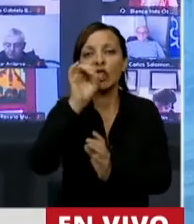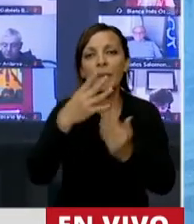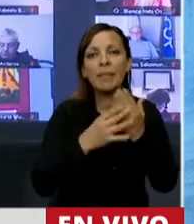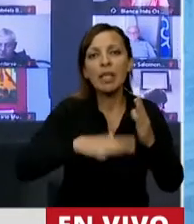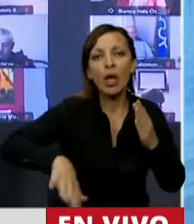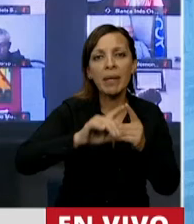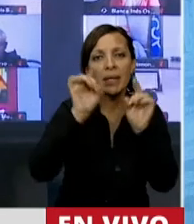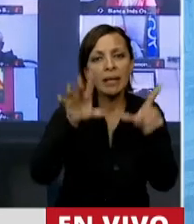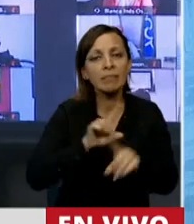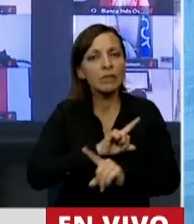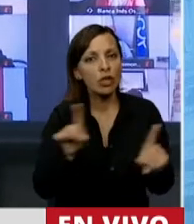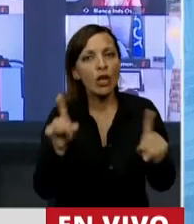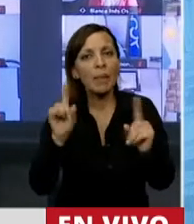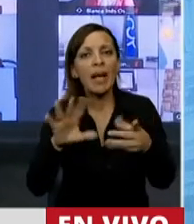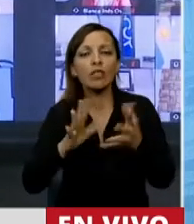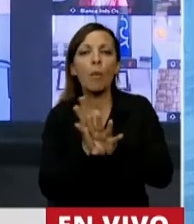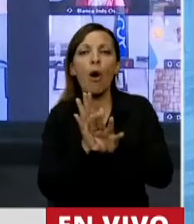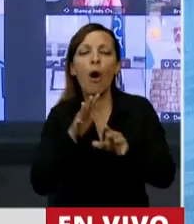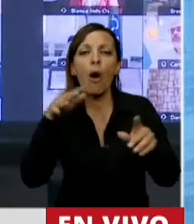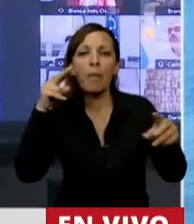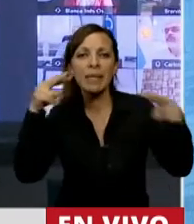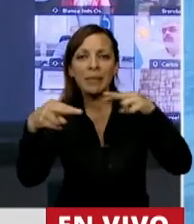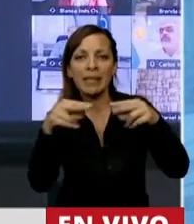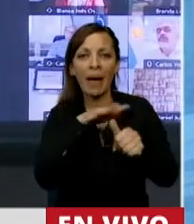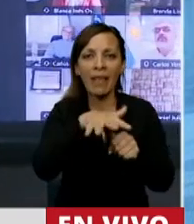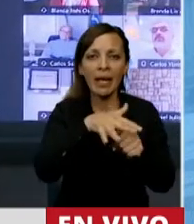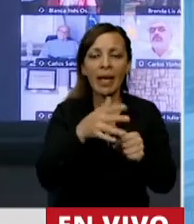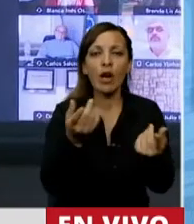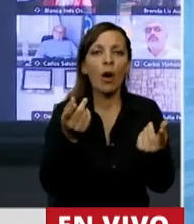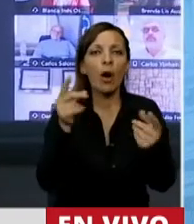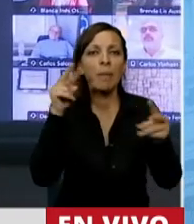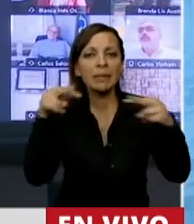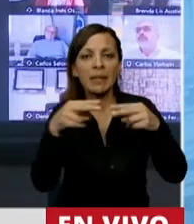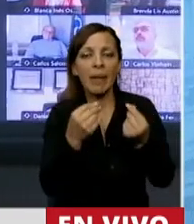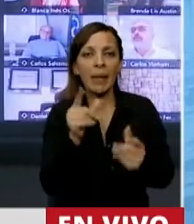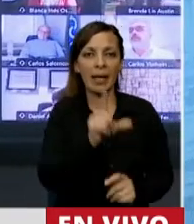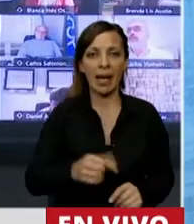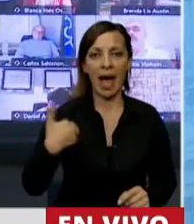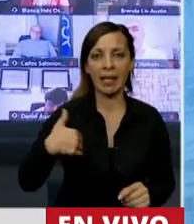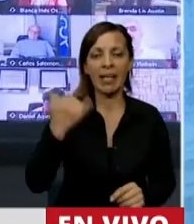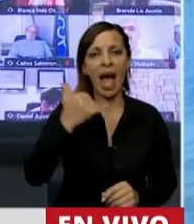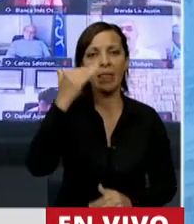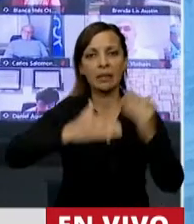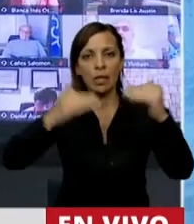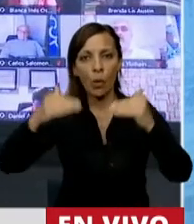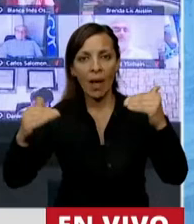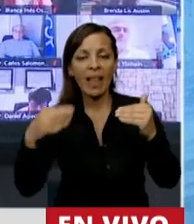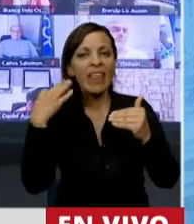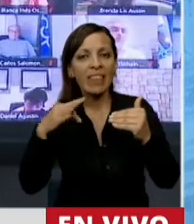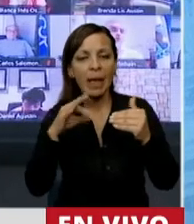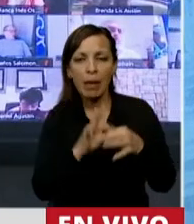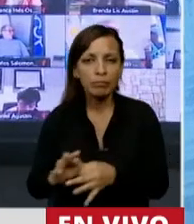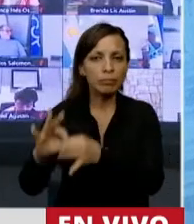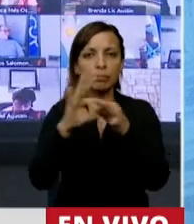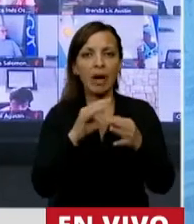Ministerio de Ambiente. La política ambiental es como la perspectiva de género, es como la perspectiva que tenemos que tener cuando pensamos que la Argentina es un país con alta desigualdad. Tienen que atravesar